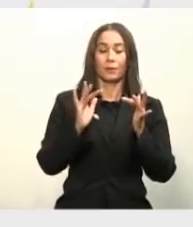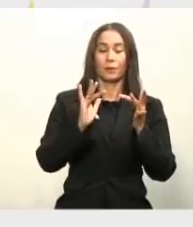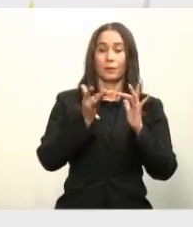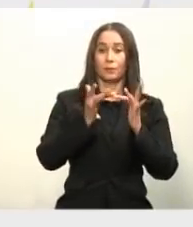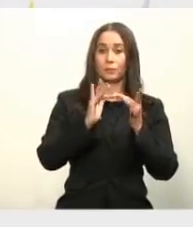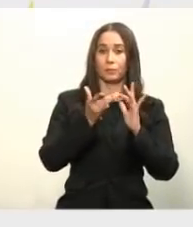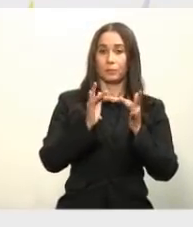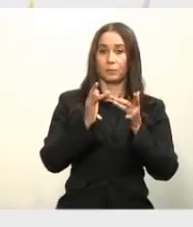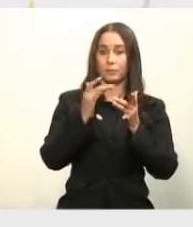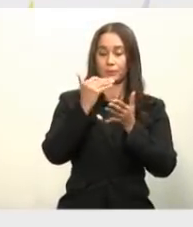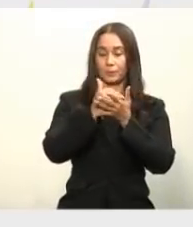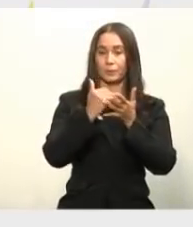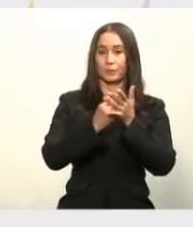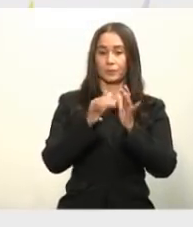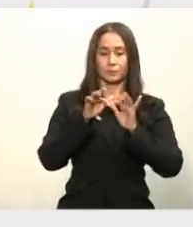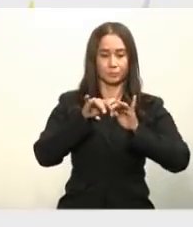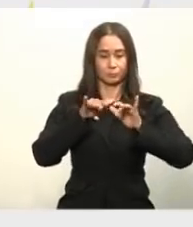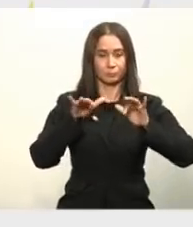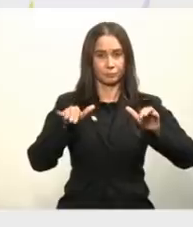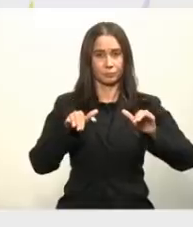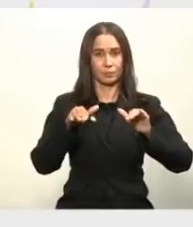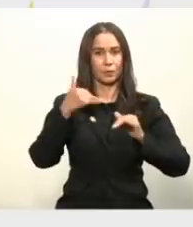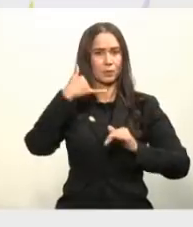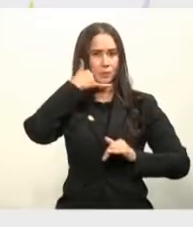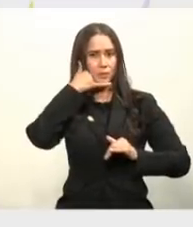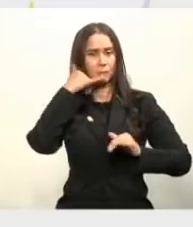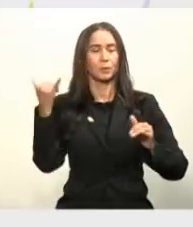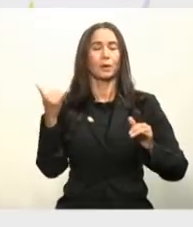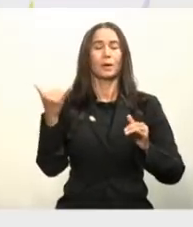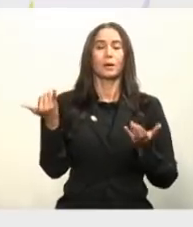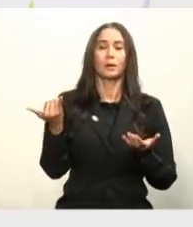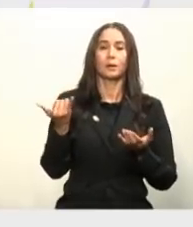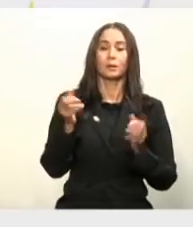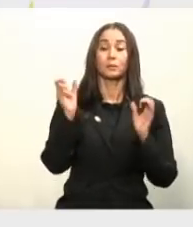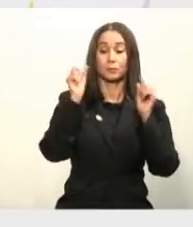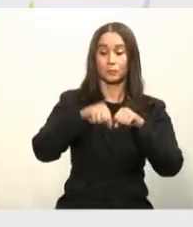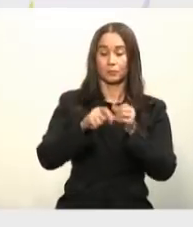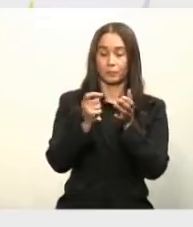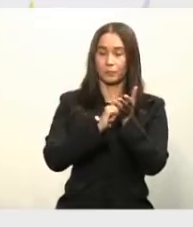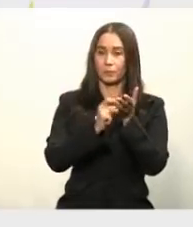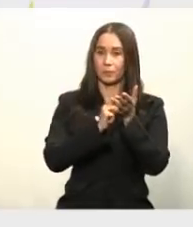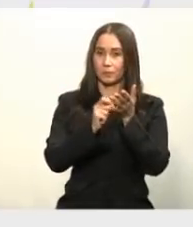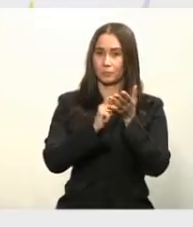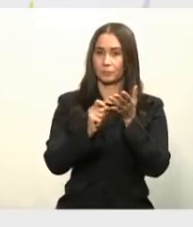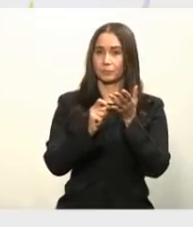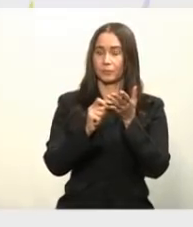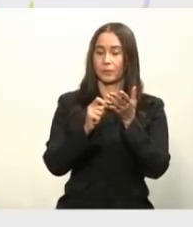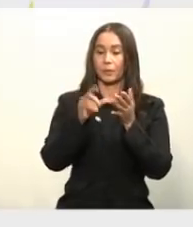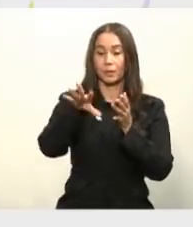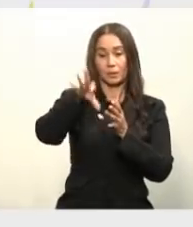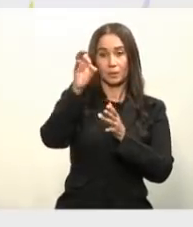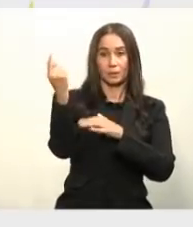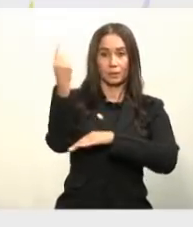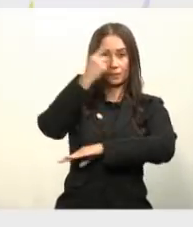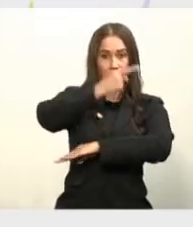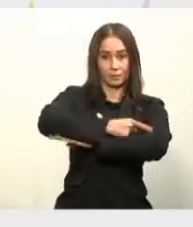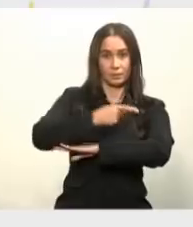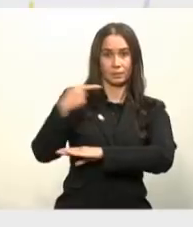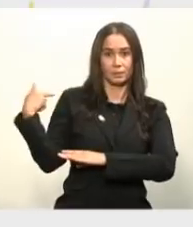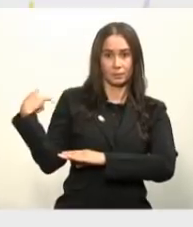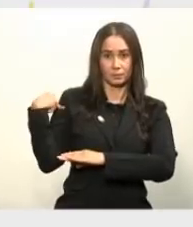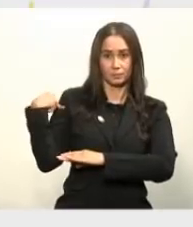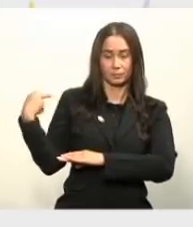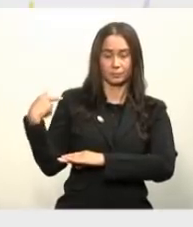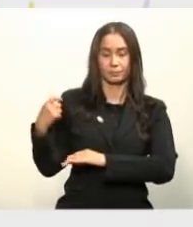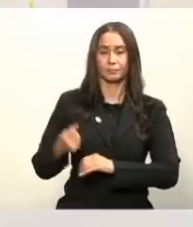para que desde sus teléfonos celulares inteligentes pueda acceder y registrarse y hacer su